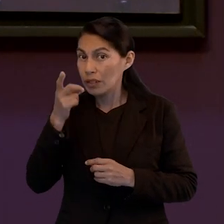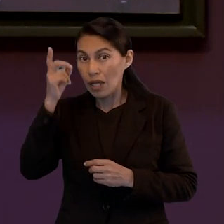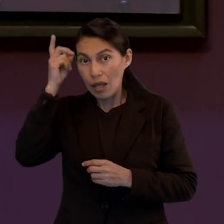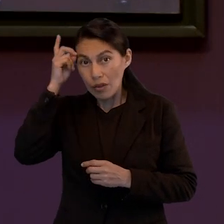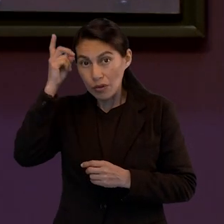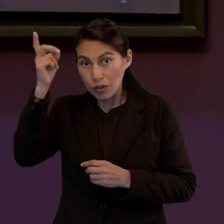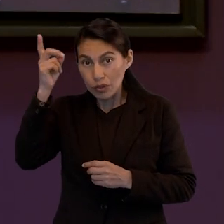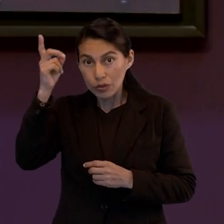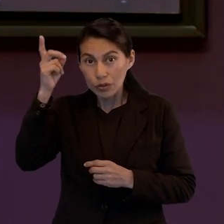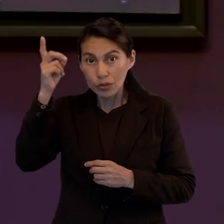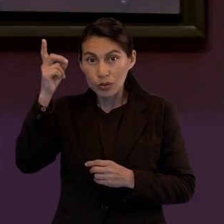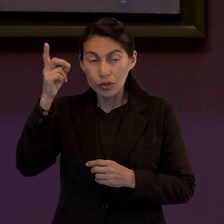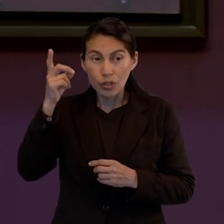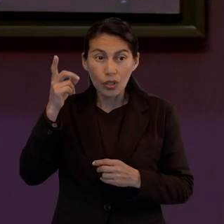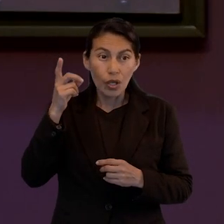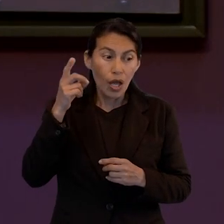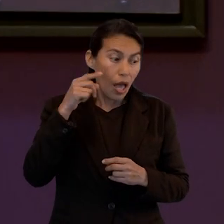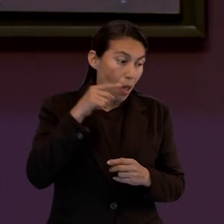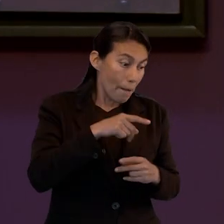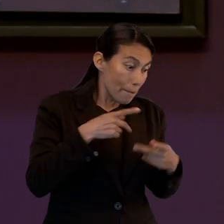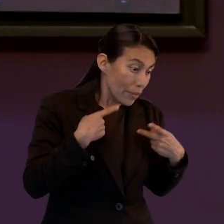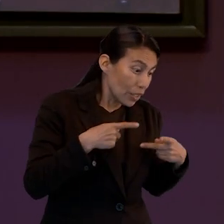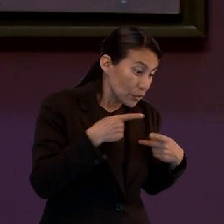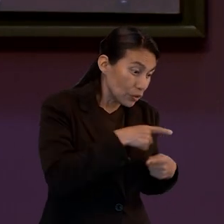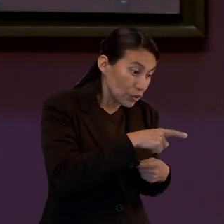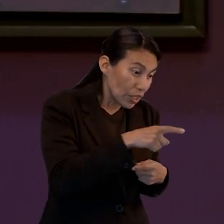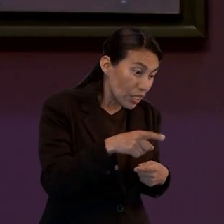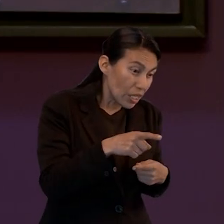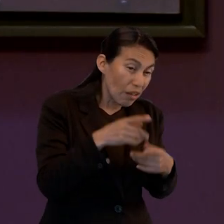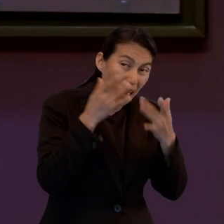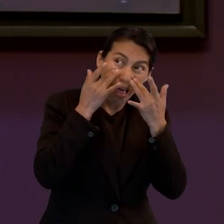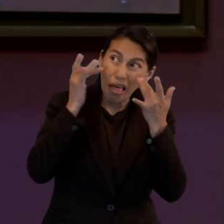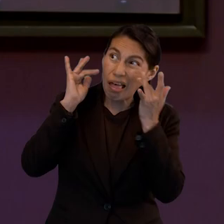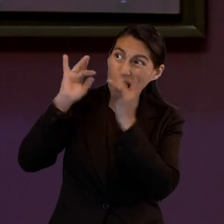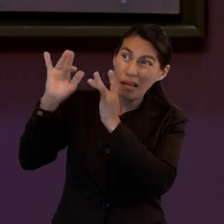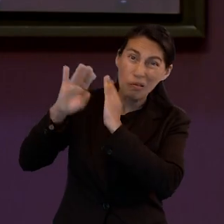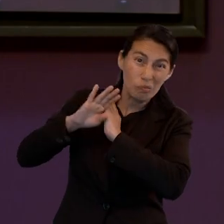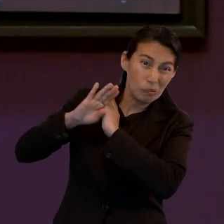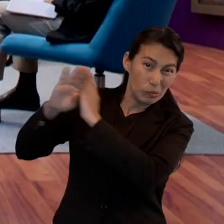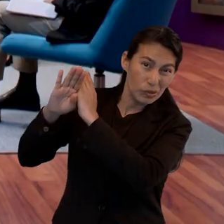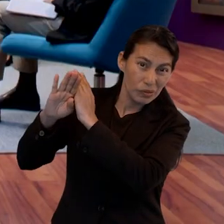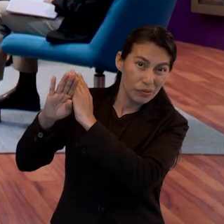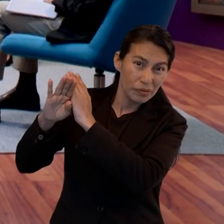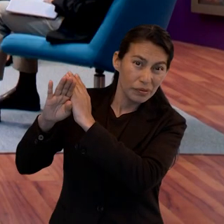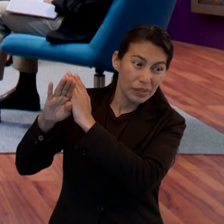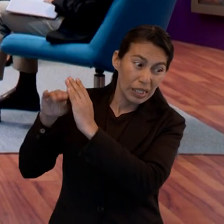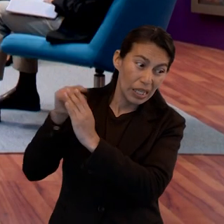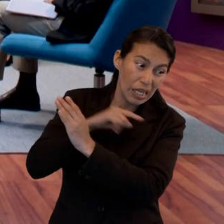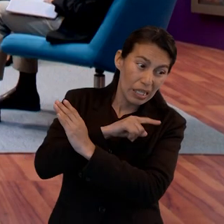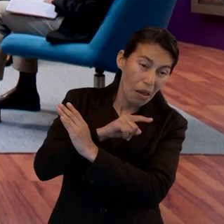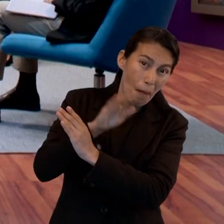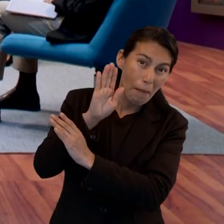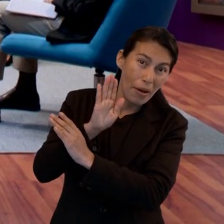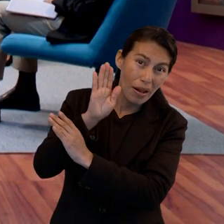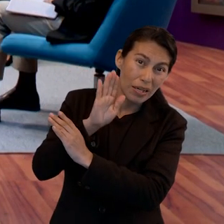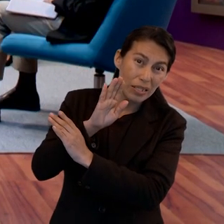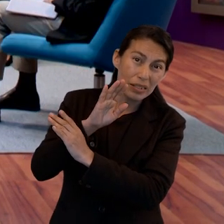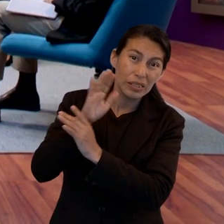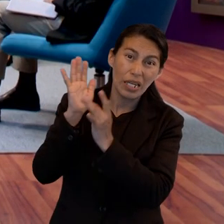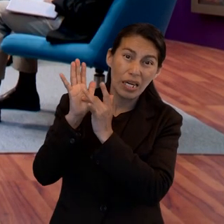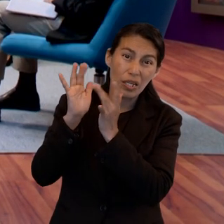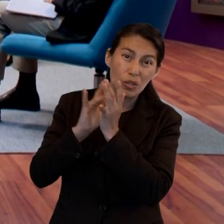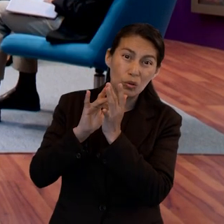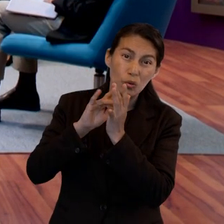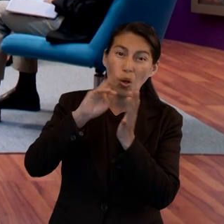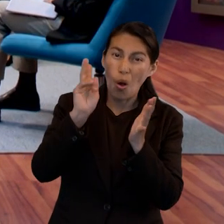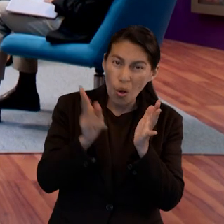que Dios restaure a los que recayeron porque están crucificando de nuevo para sí mismos al Hijo de Dios. También en el